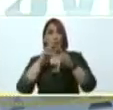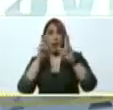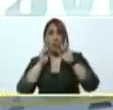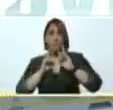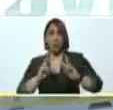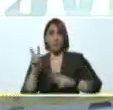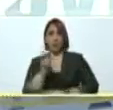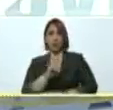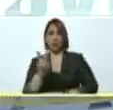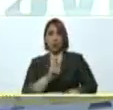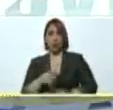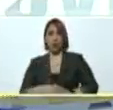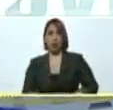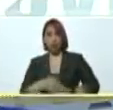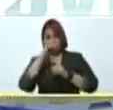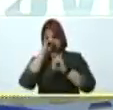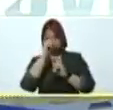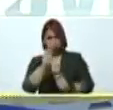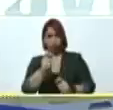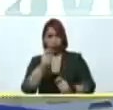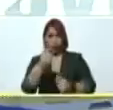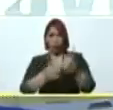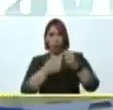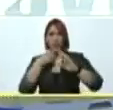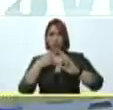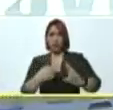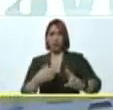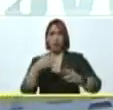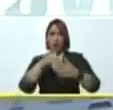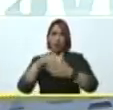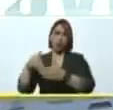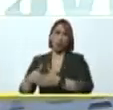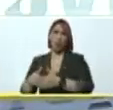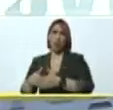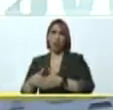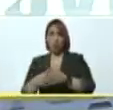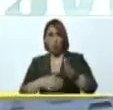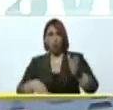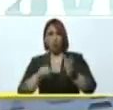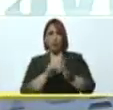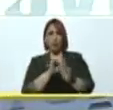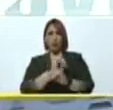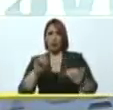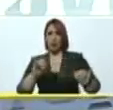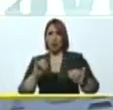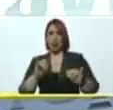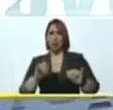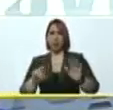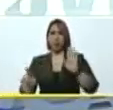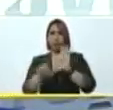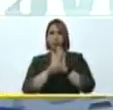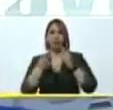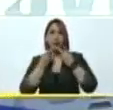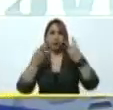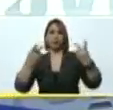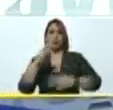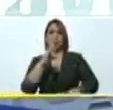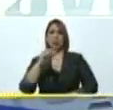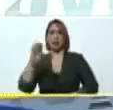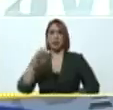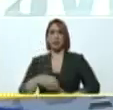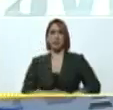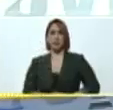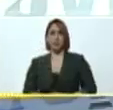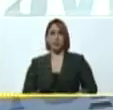a Venezuela, y reconocer los resultados electorales una vez que sean emitidos legalmente por el Consejo Nacional